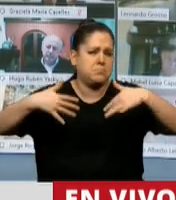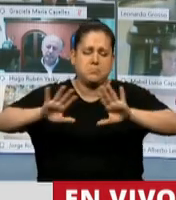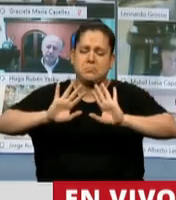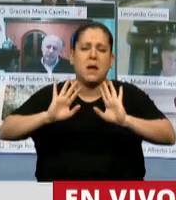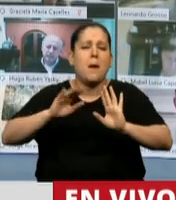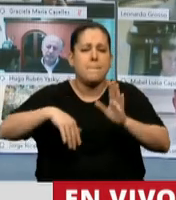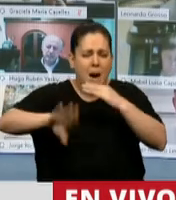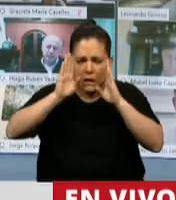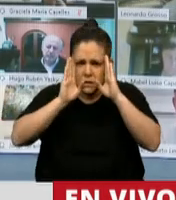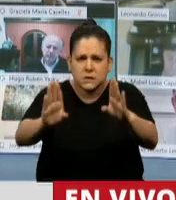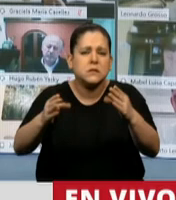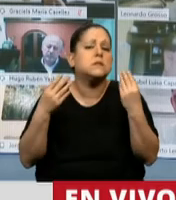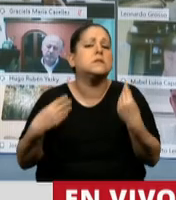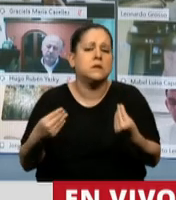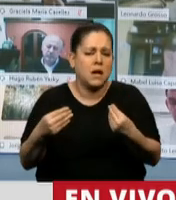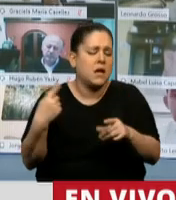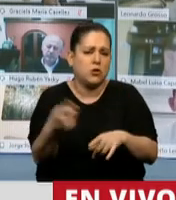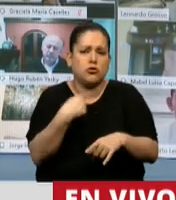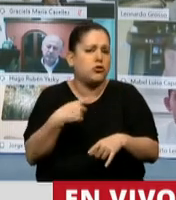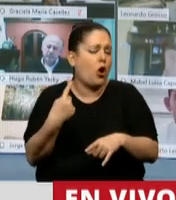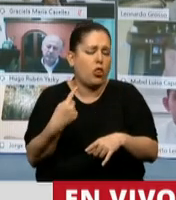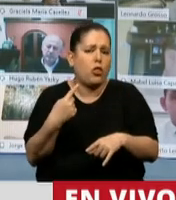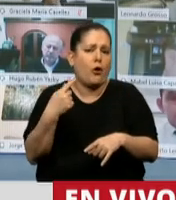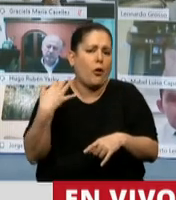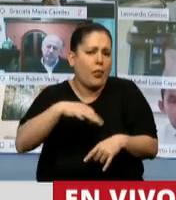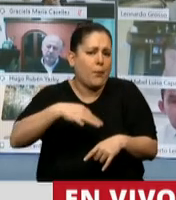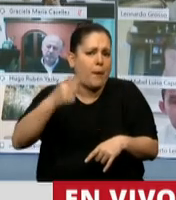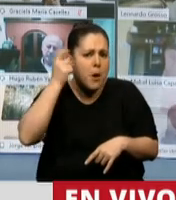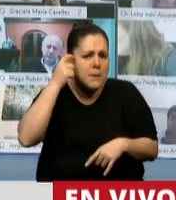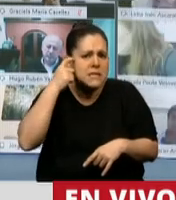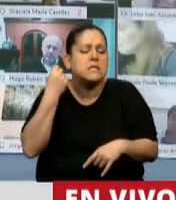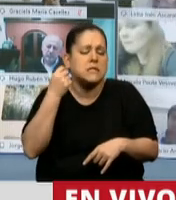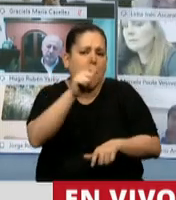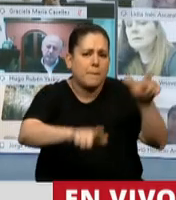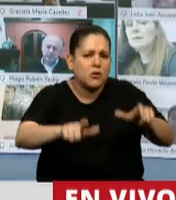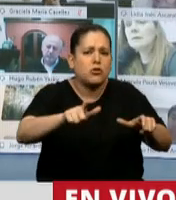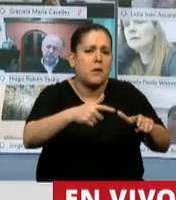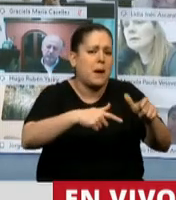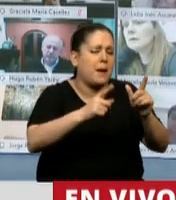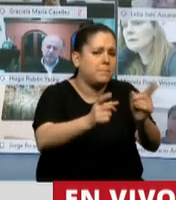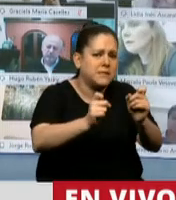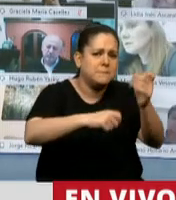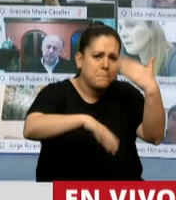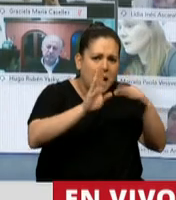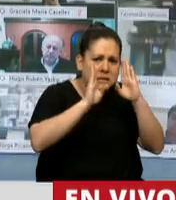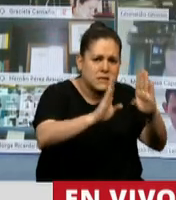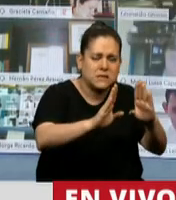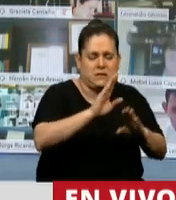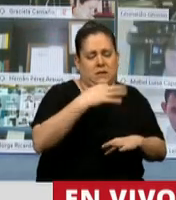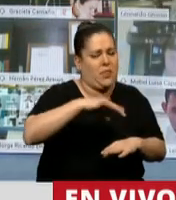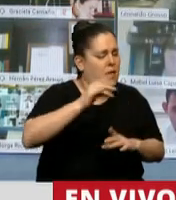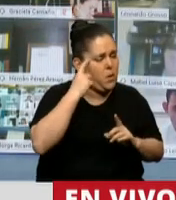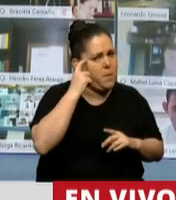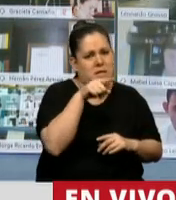fundamentalmente que siempre tenemos que pensar en el de abajo, en el que menos tiene, el que más sufre, y creo